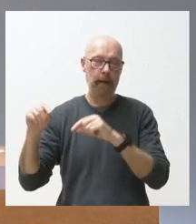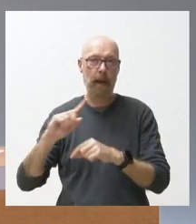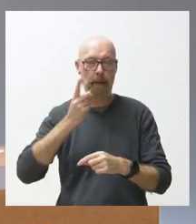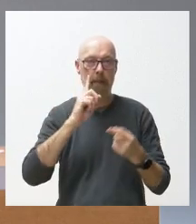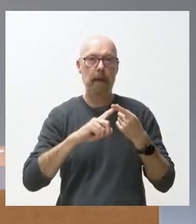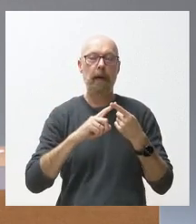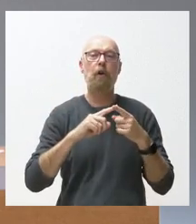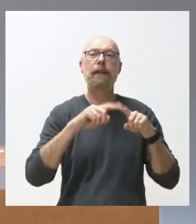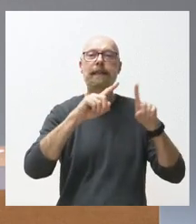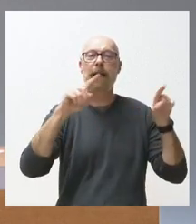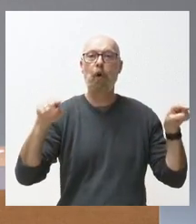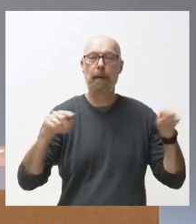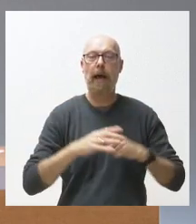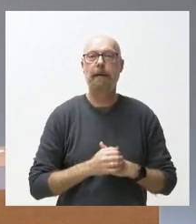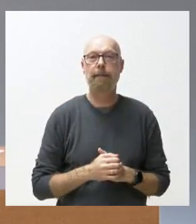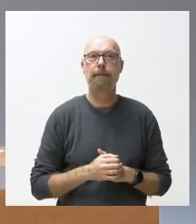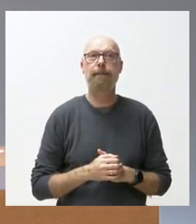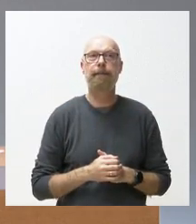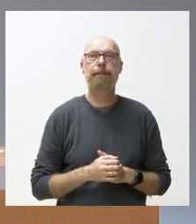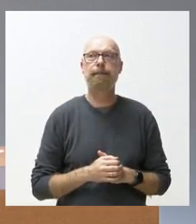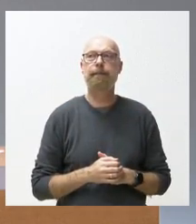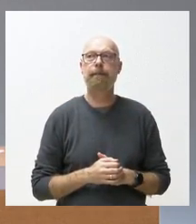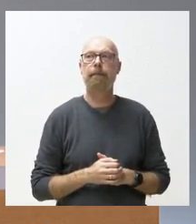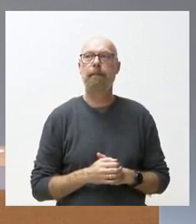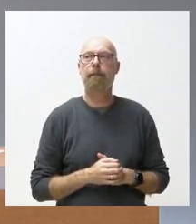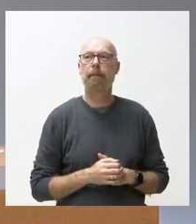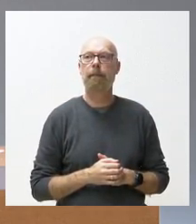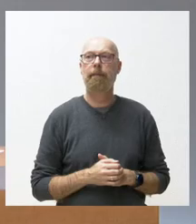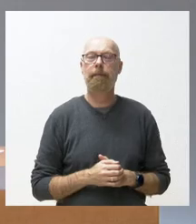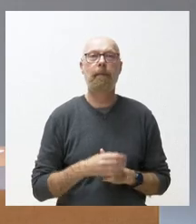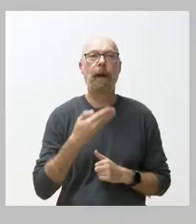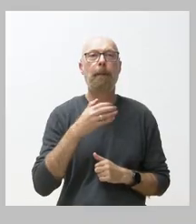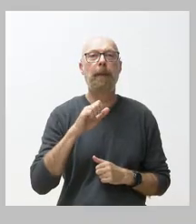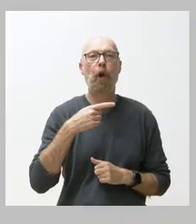Segovia con Begoña Rincón de Segovia de Udoaz cuando quieras Begoña adelante